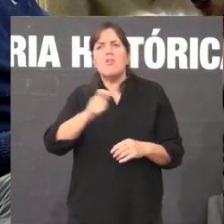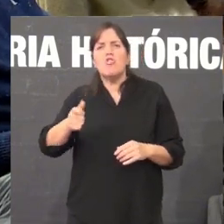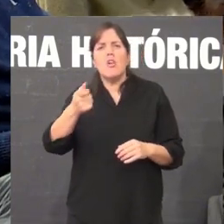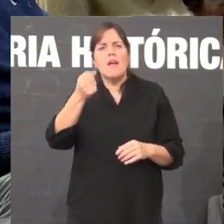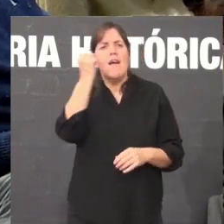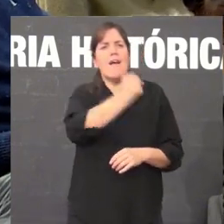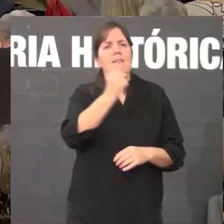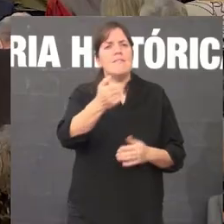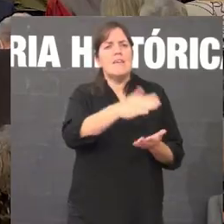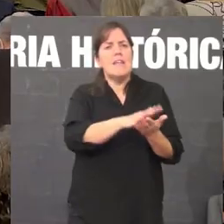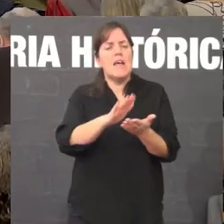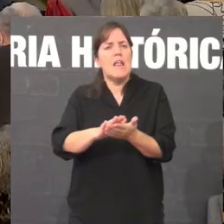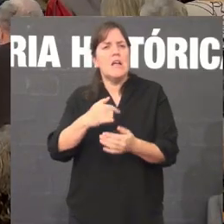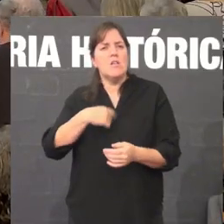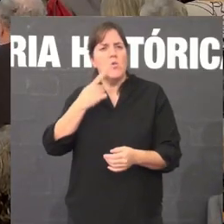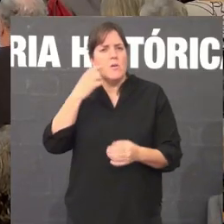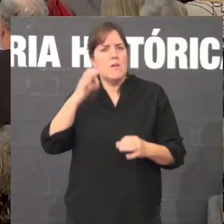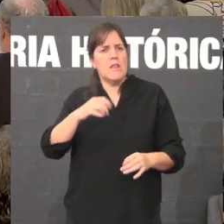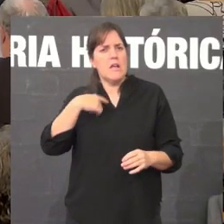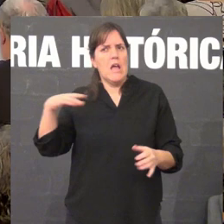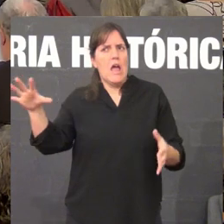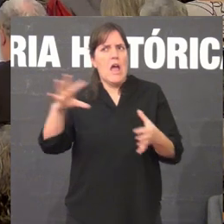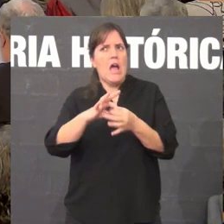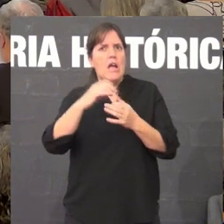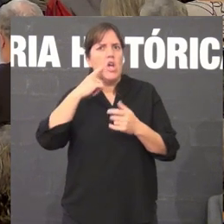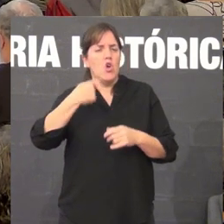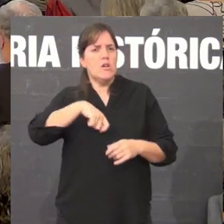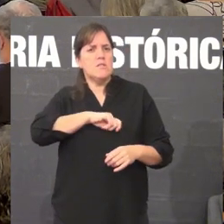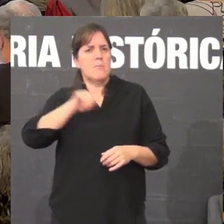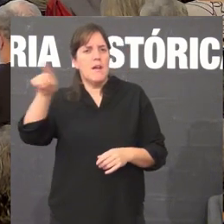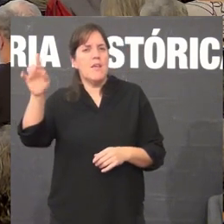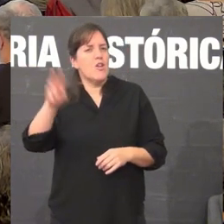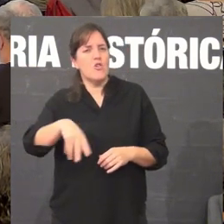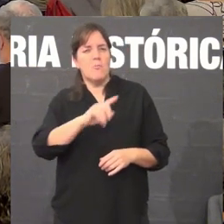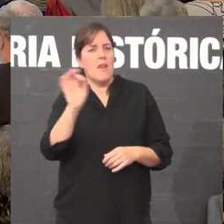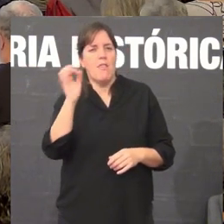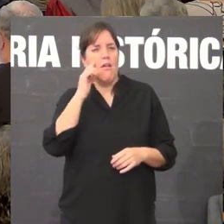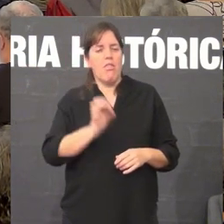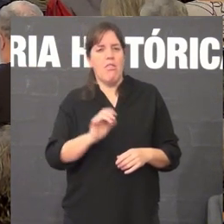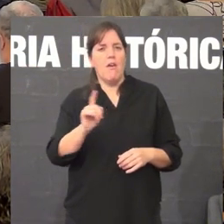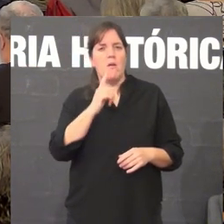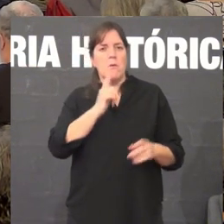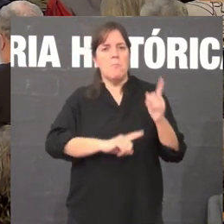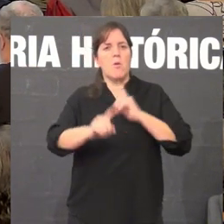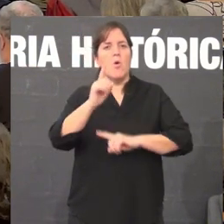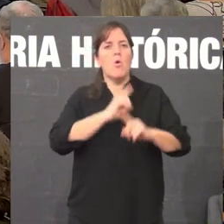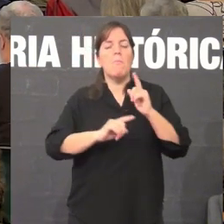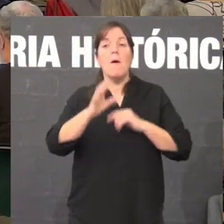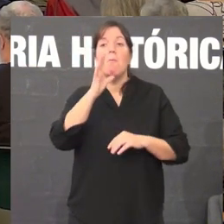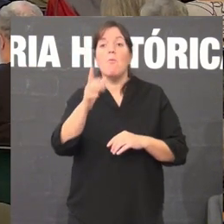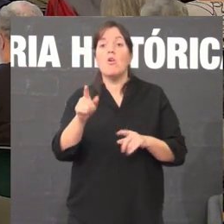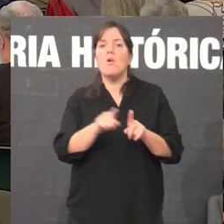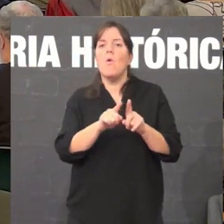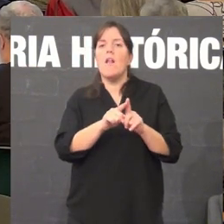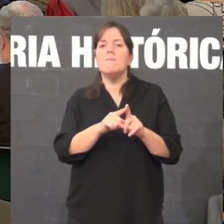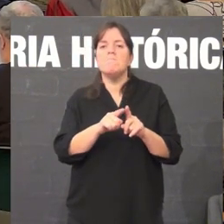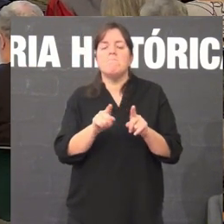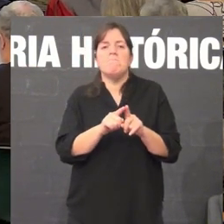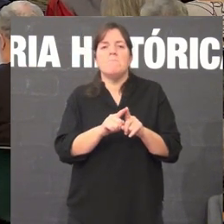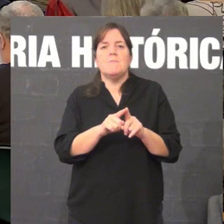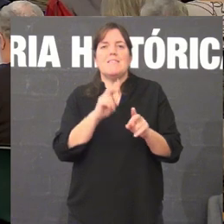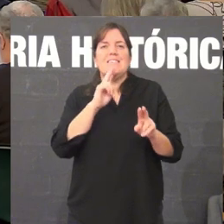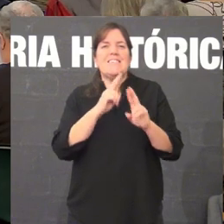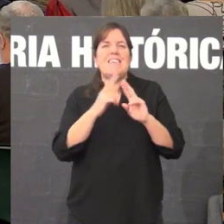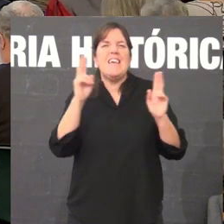estivesen como referente nacional a España? Non é verdade. Onde están esas historias? A preocupa-me porque ao final é un silencio dentro